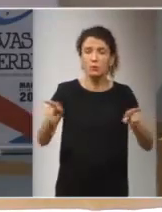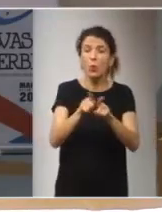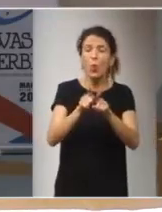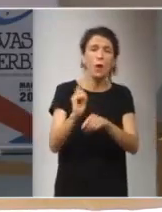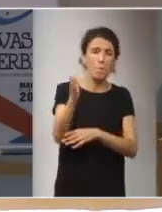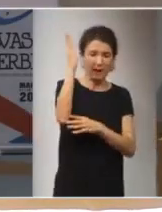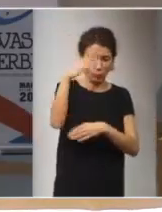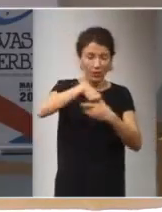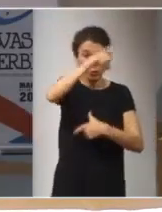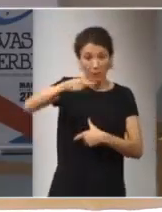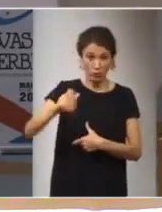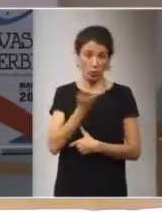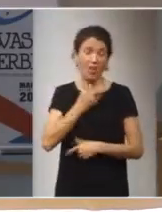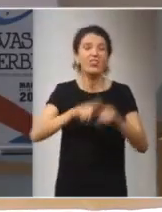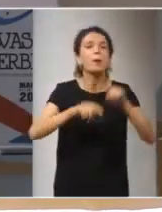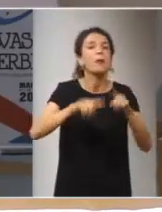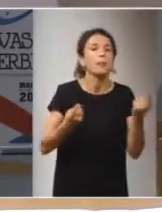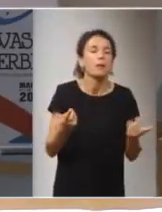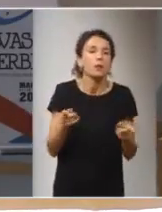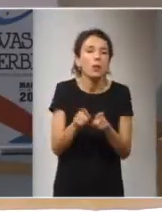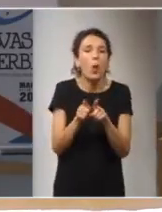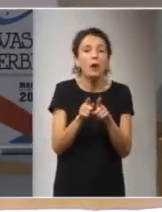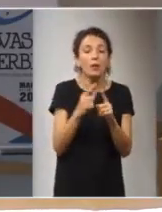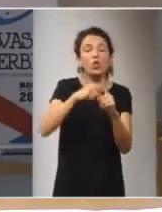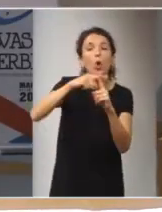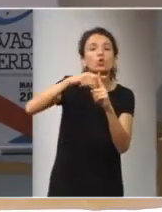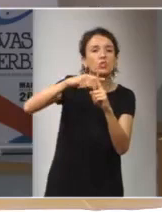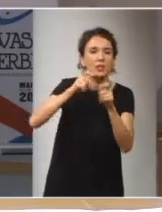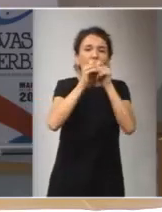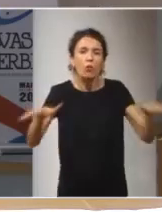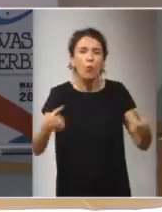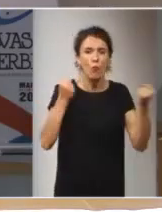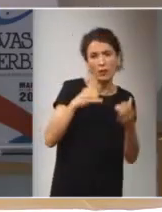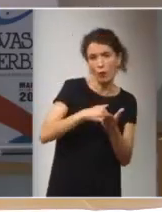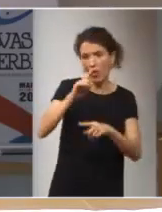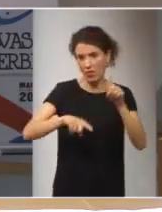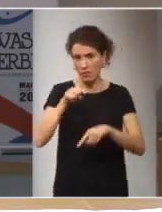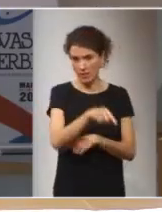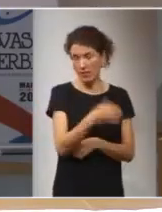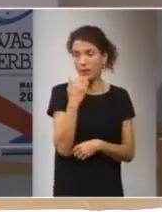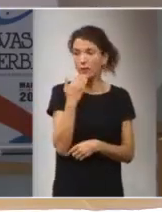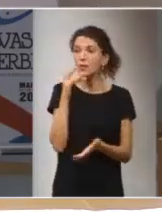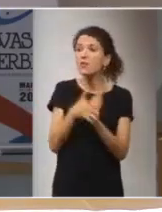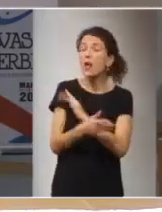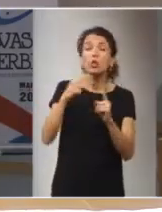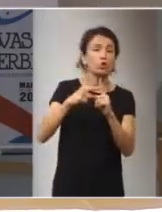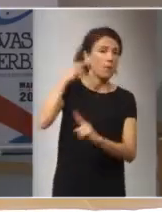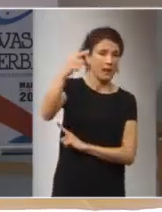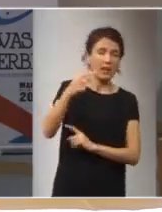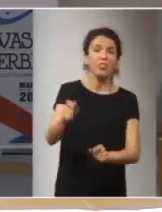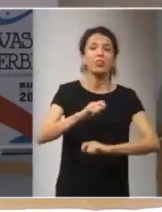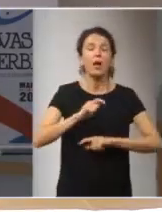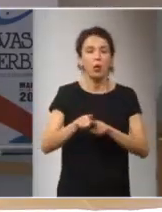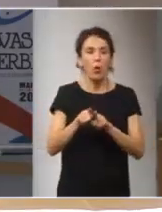impacto sobre las personas depende de la dosis de la radiación es decir a dosis más altas produce